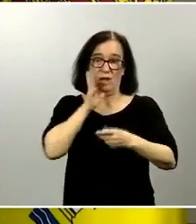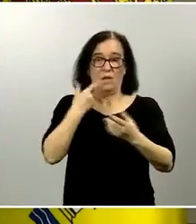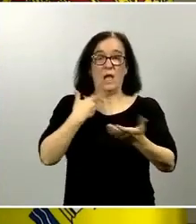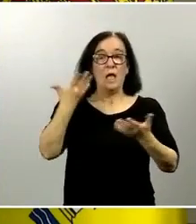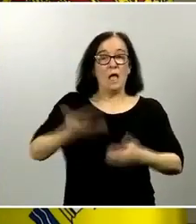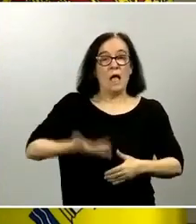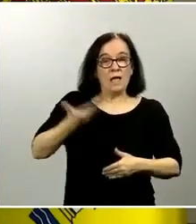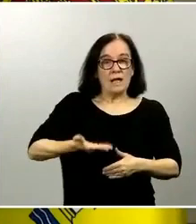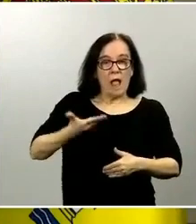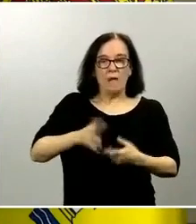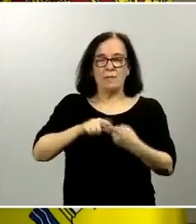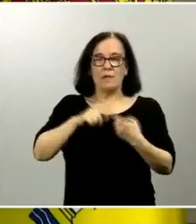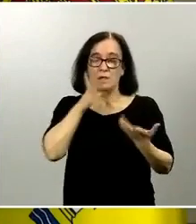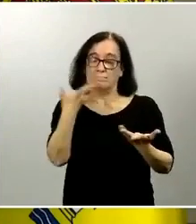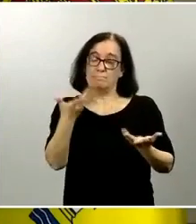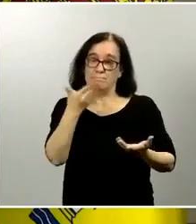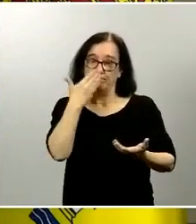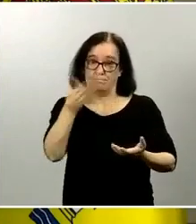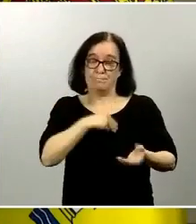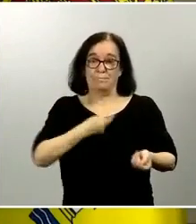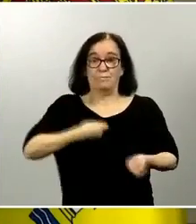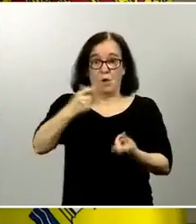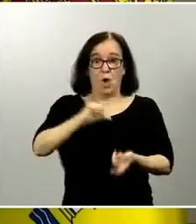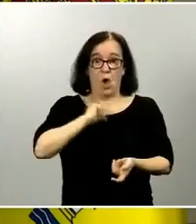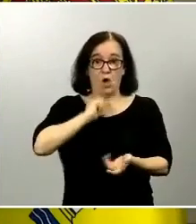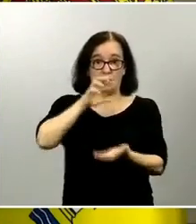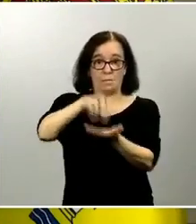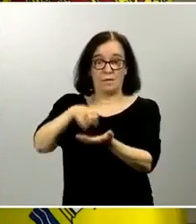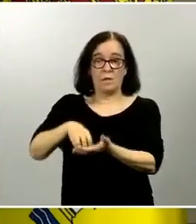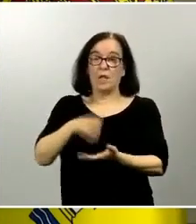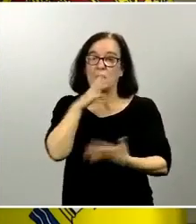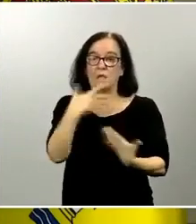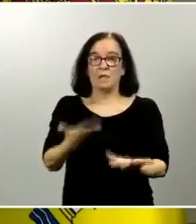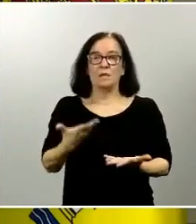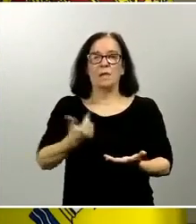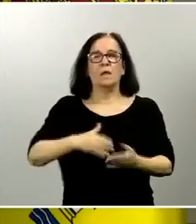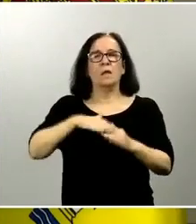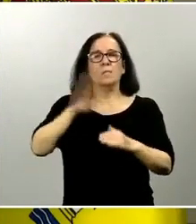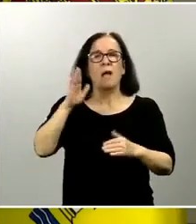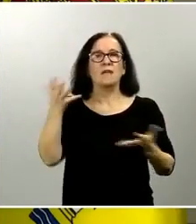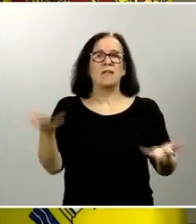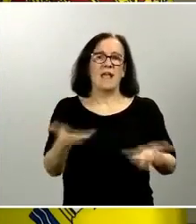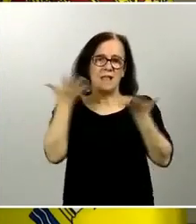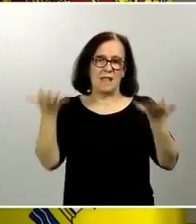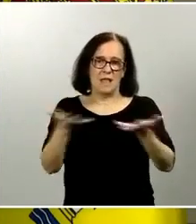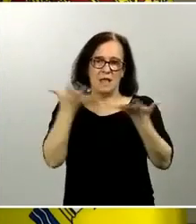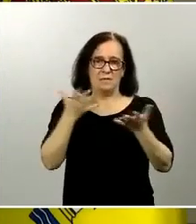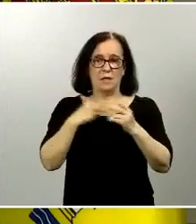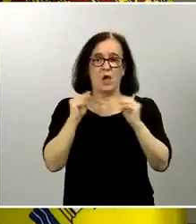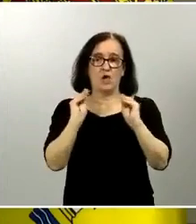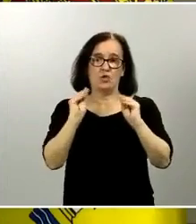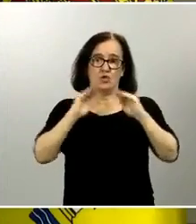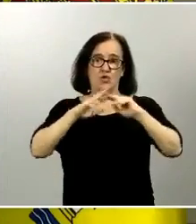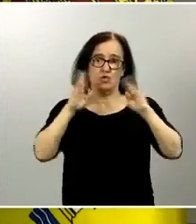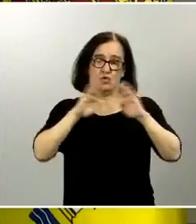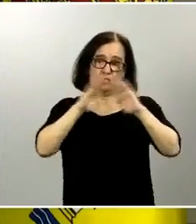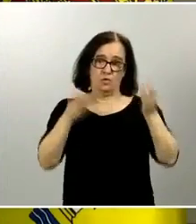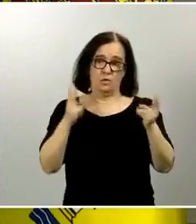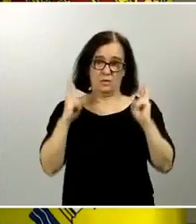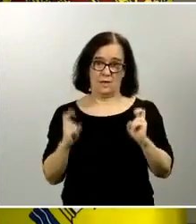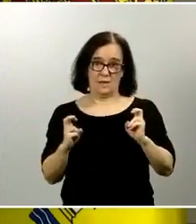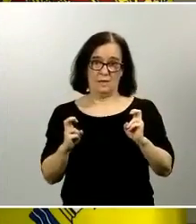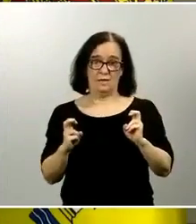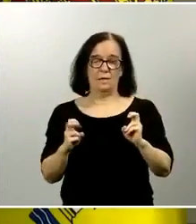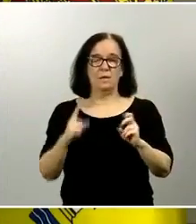encuentran lamentablemente hospitalizados como a los casos más leves que se encuentran en sus casas confinados un